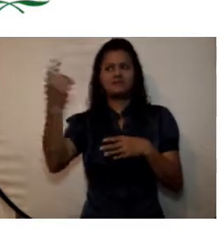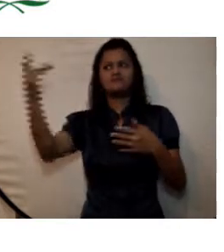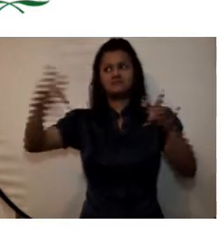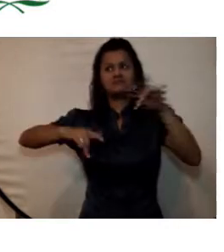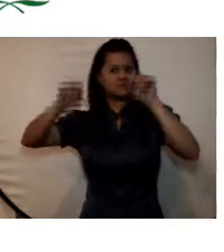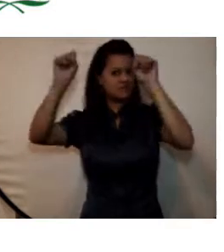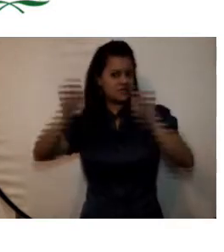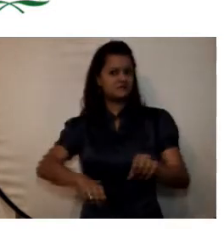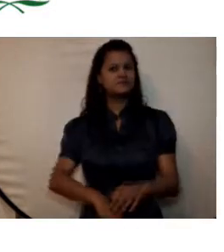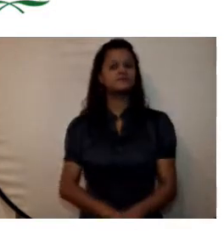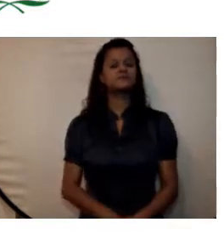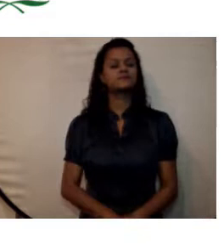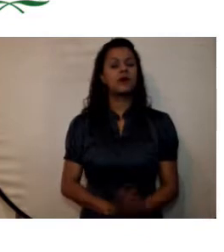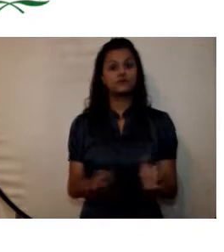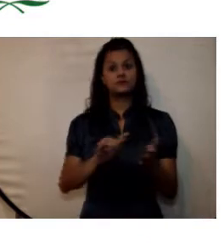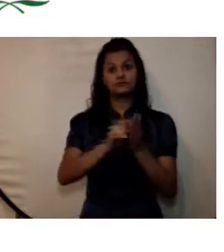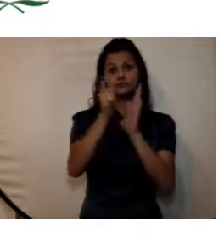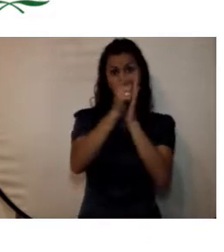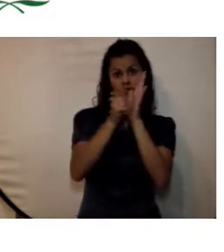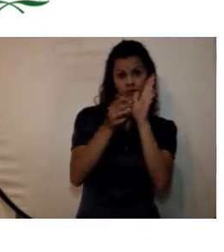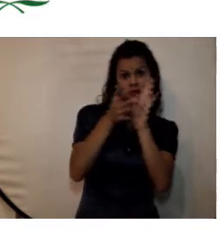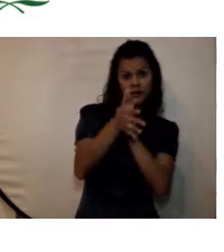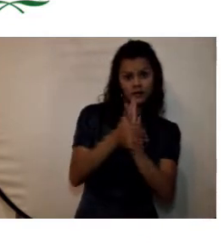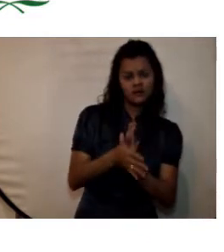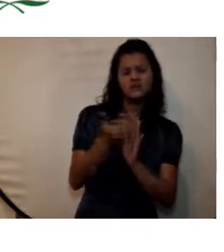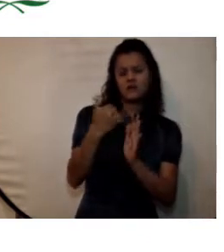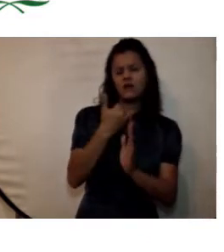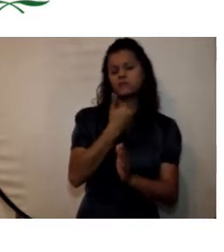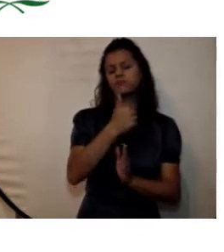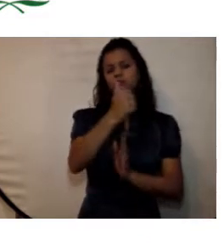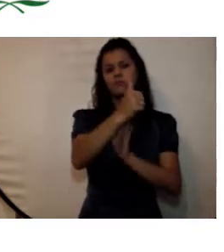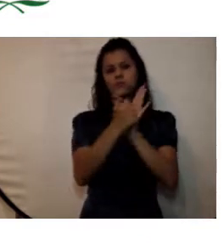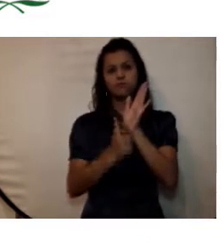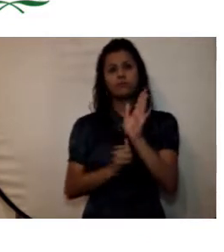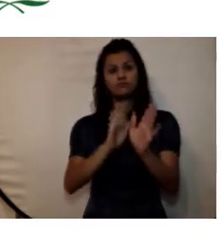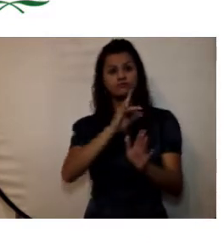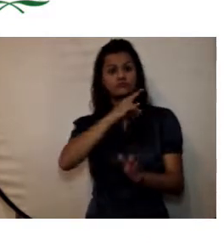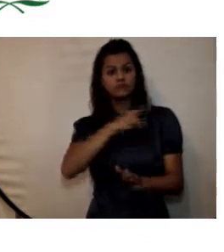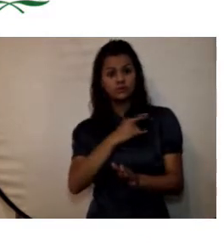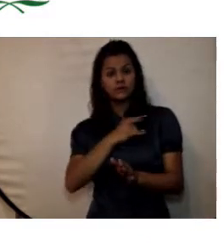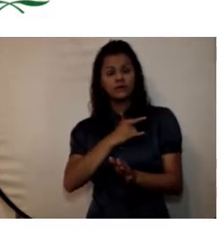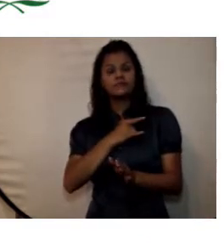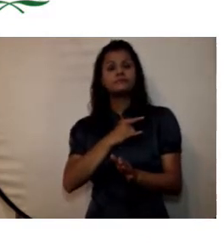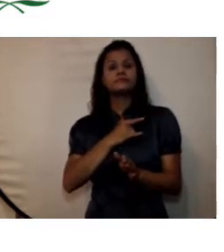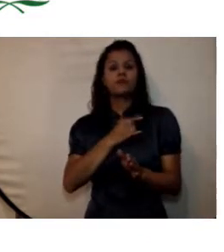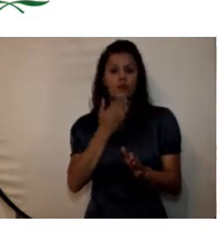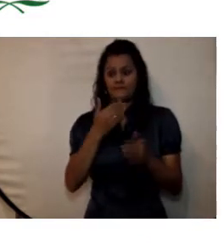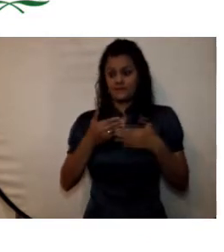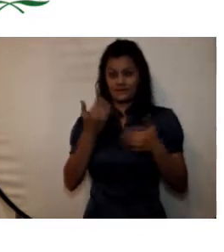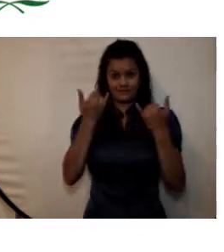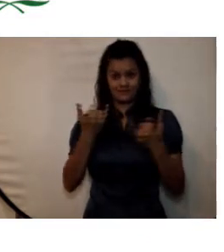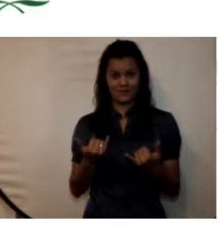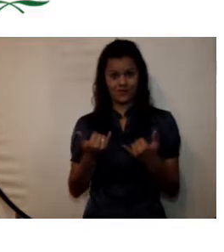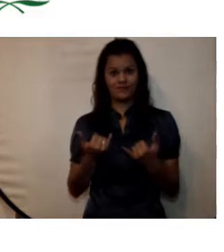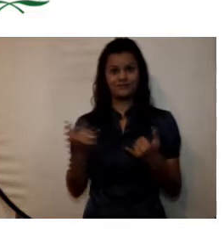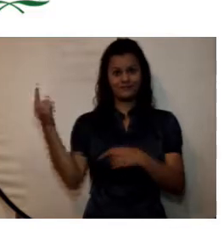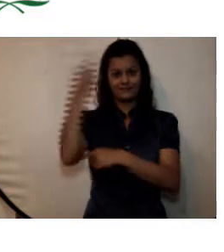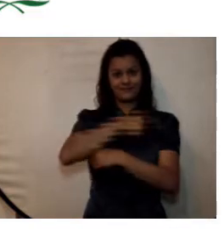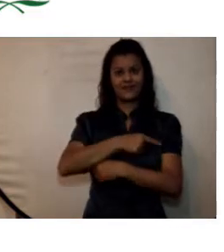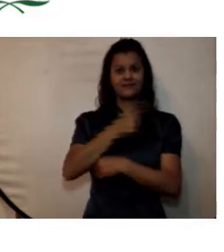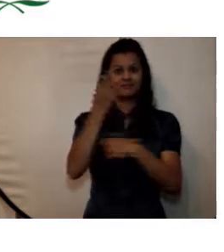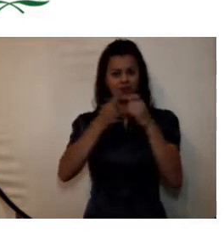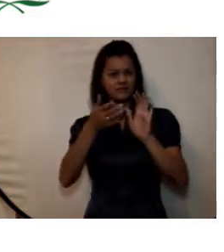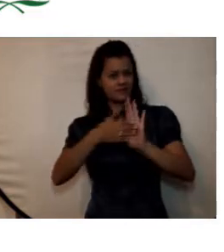existe ya una programación en la cual la universidad a partir de este ejercicio le informará a la comunidad